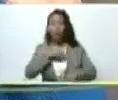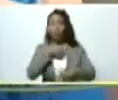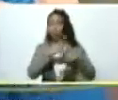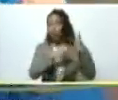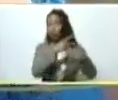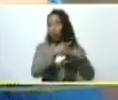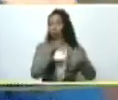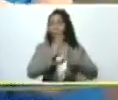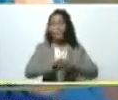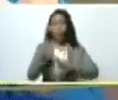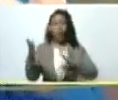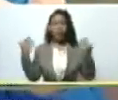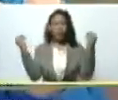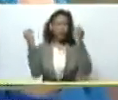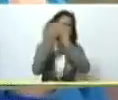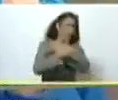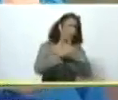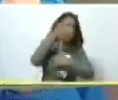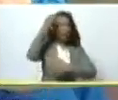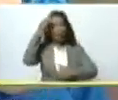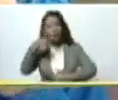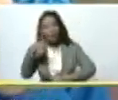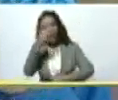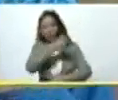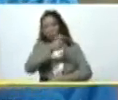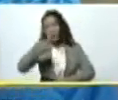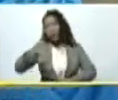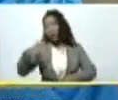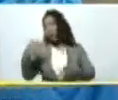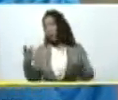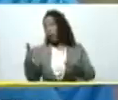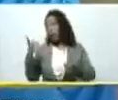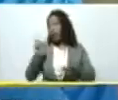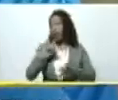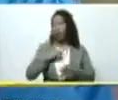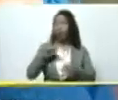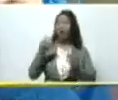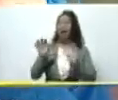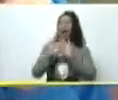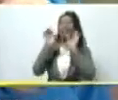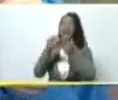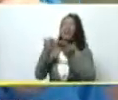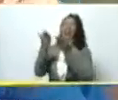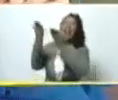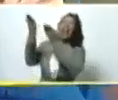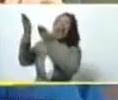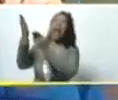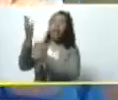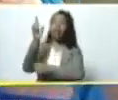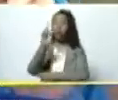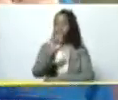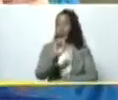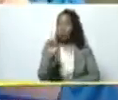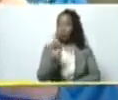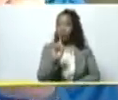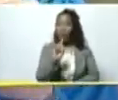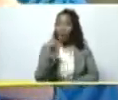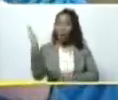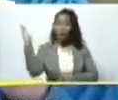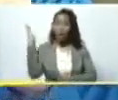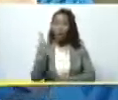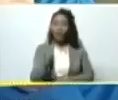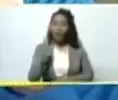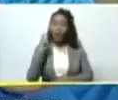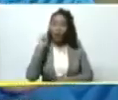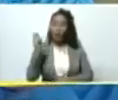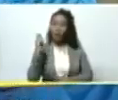porque hay la confusión y la creencia de la gente de creer que nosotros le vamos a regalar la tierra a los demás no lo que viene es inversión